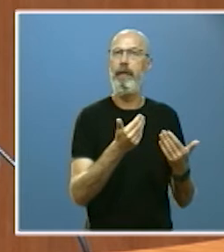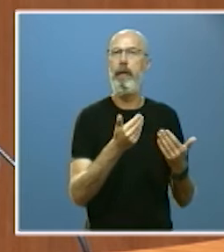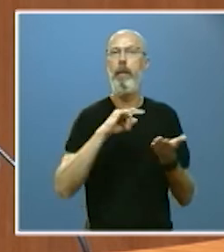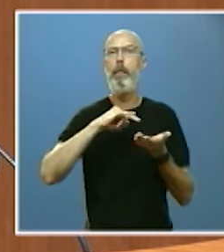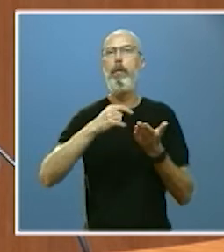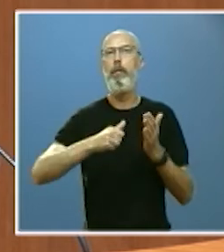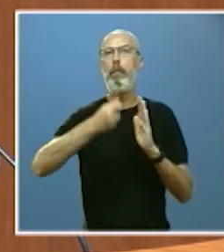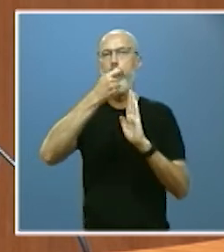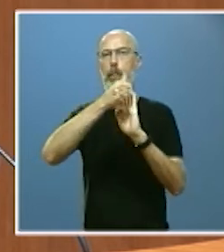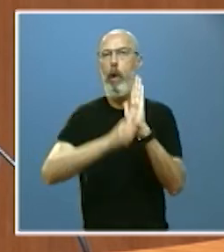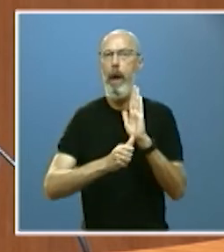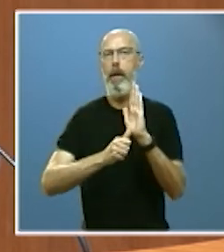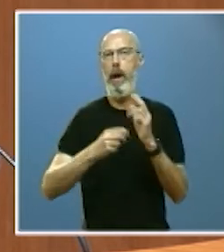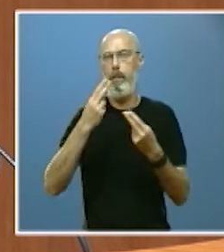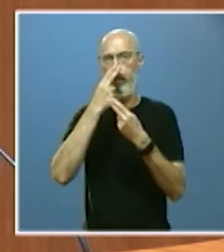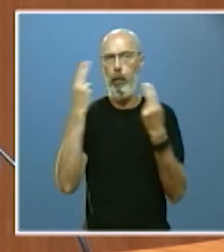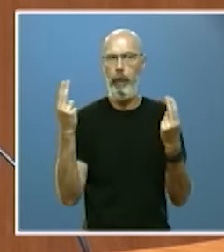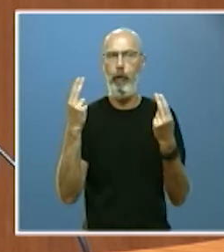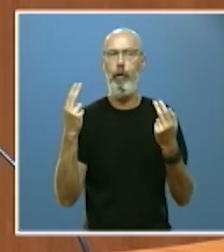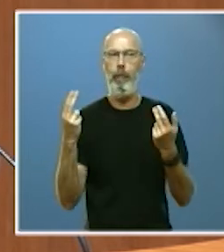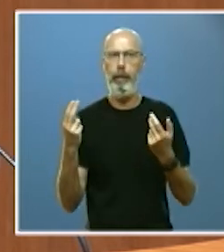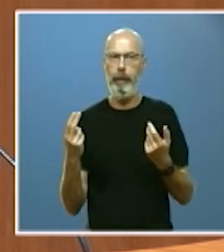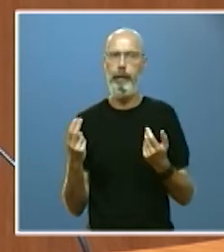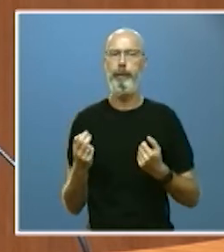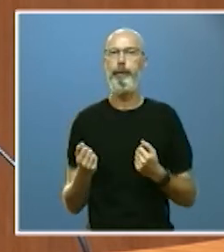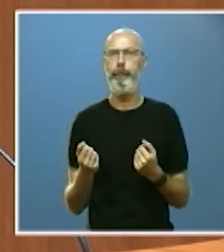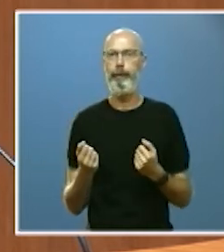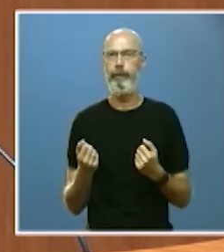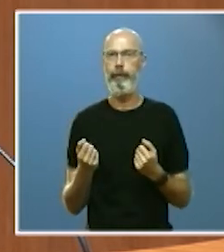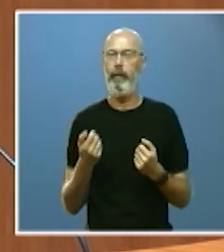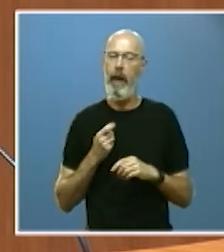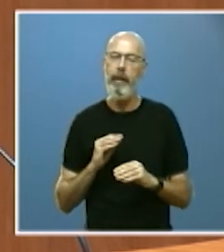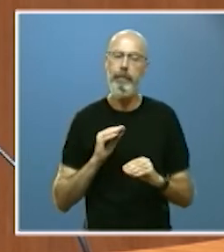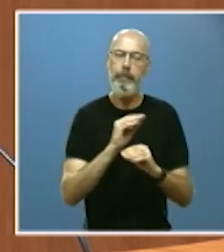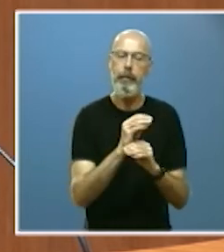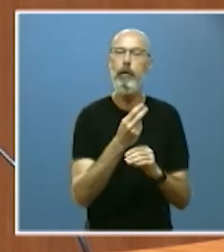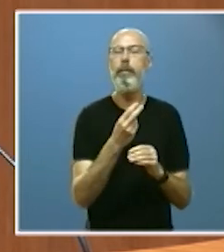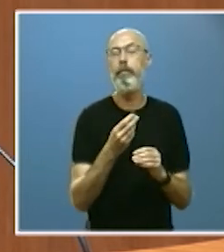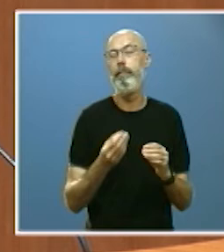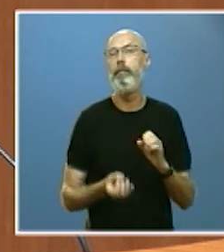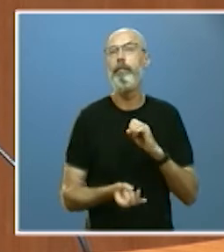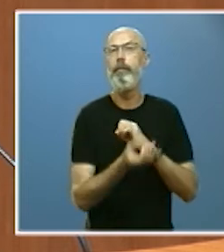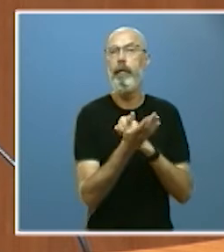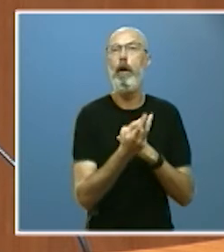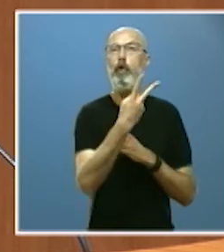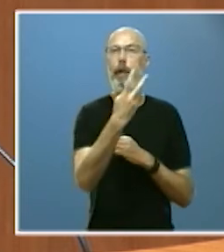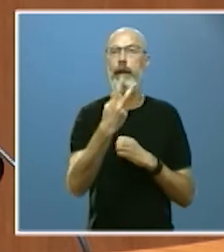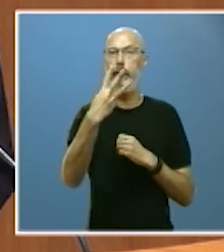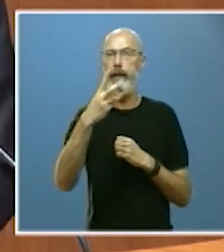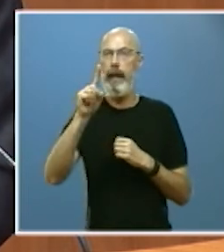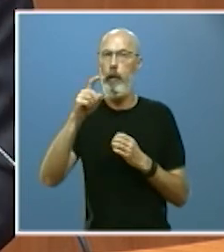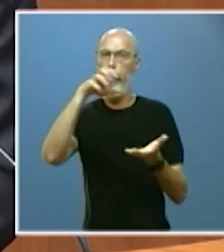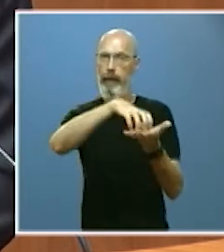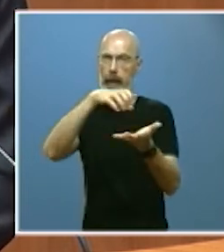que compartimos con ayuntamientos y que ha supuesto dotar de 231 centros y más de 3.200 plazas